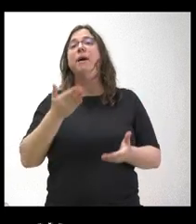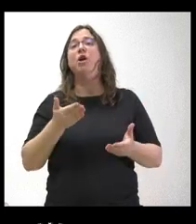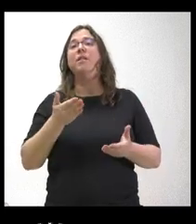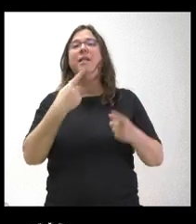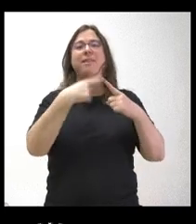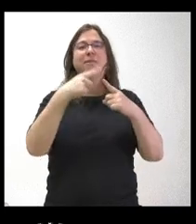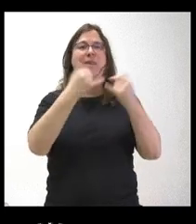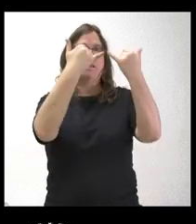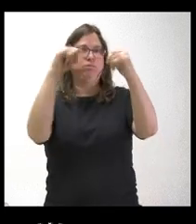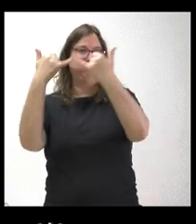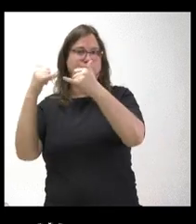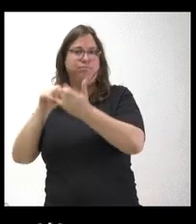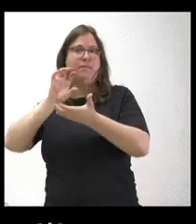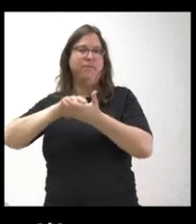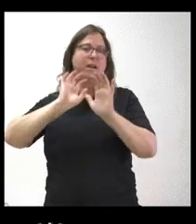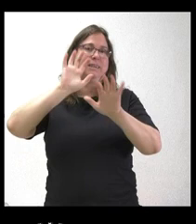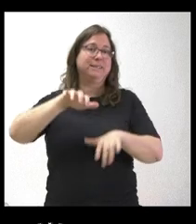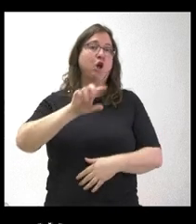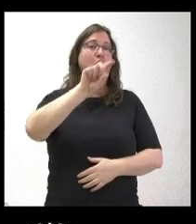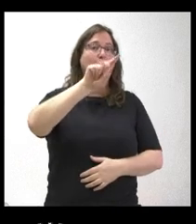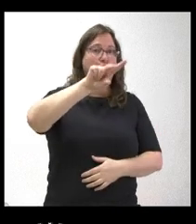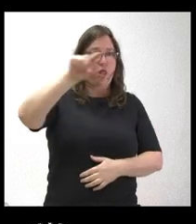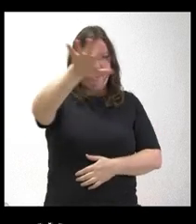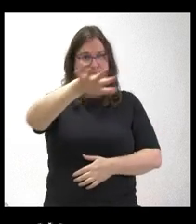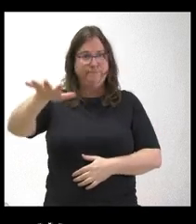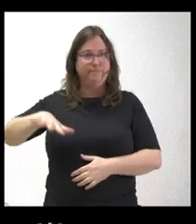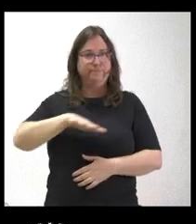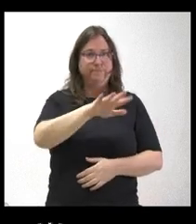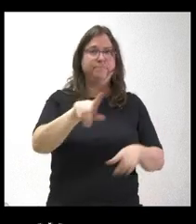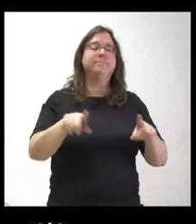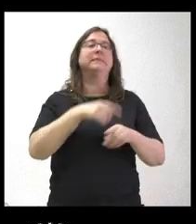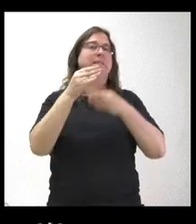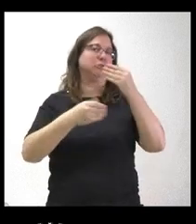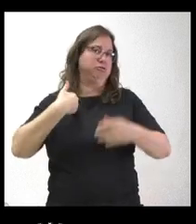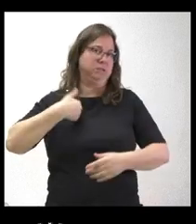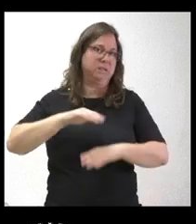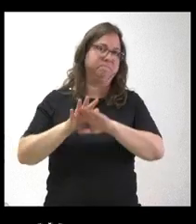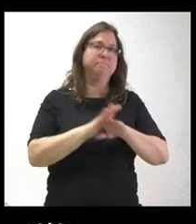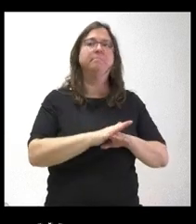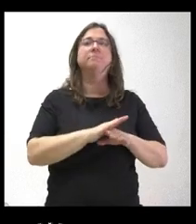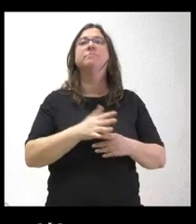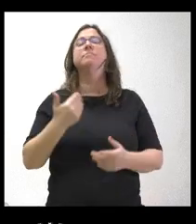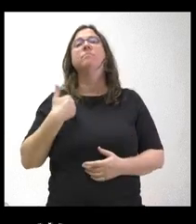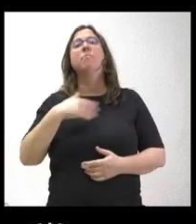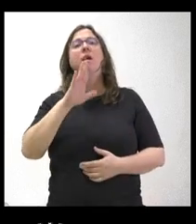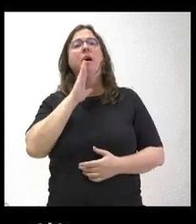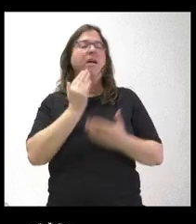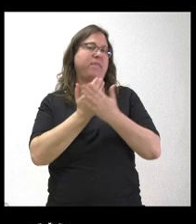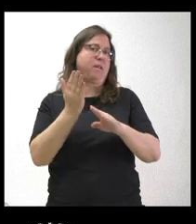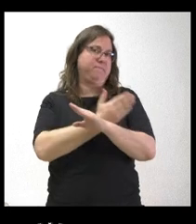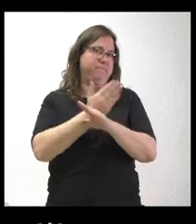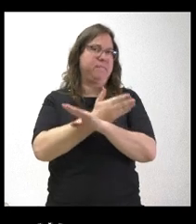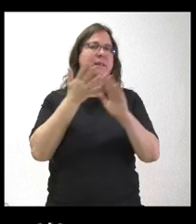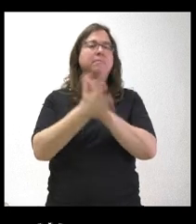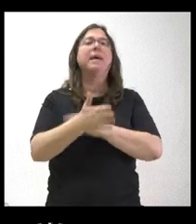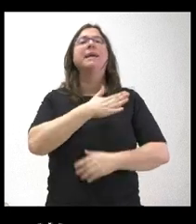celebraciones del Día de Castilla y León en los doce emplazamientos elegidos, ya se han realizado en horas previas, de aprendidas previos, yo quisiera saber